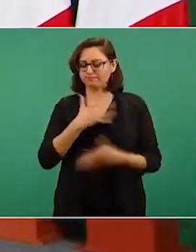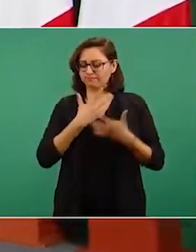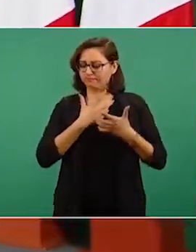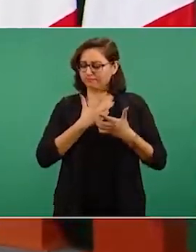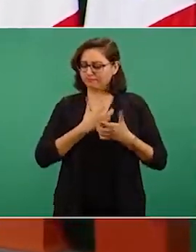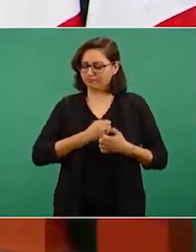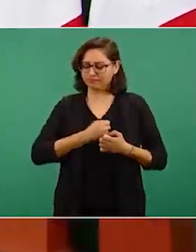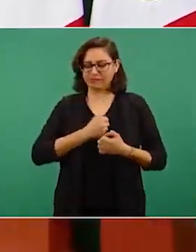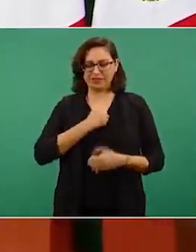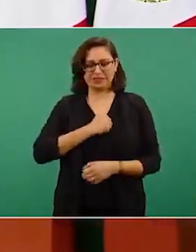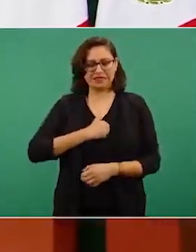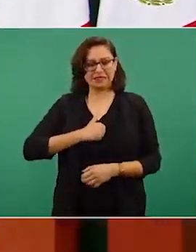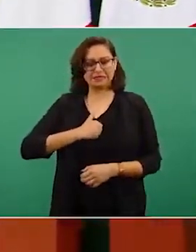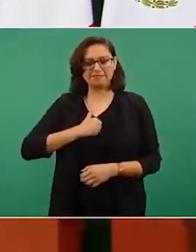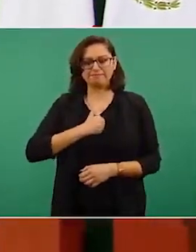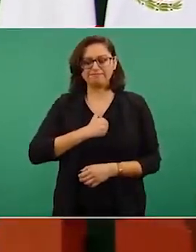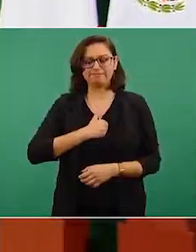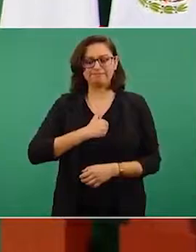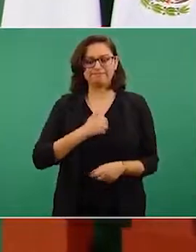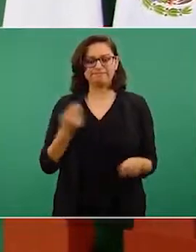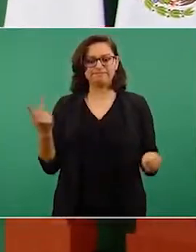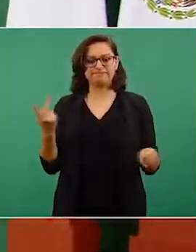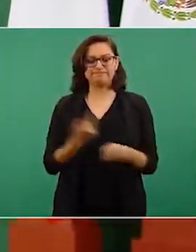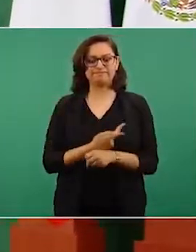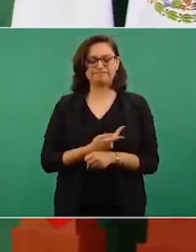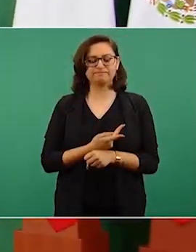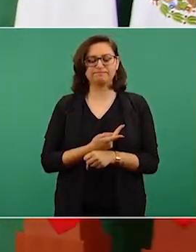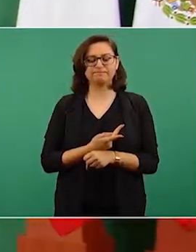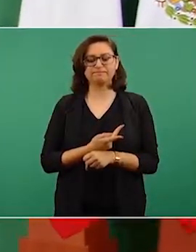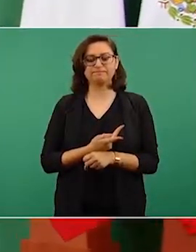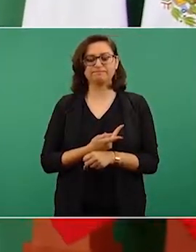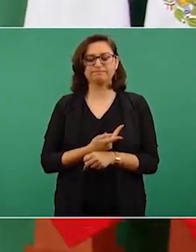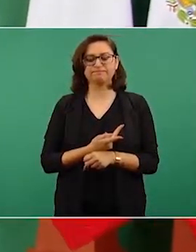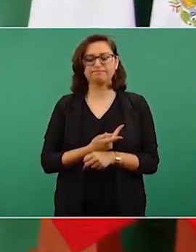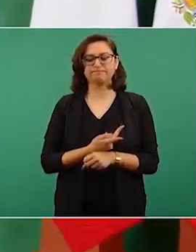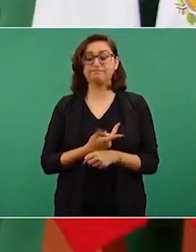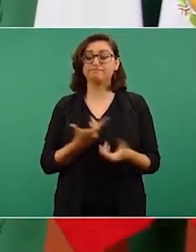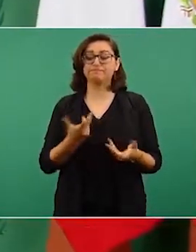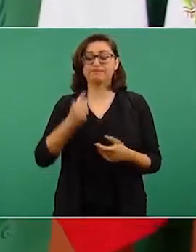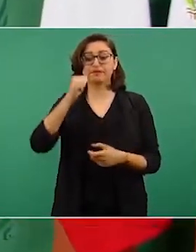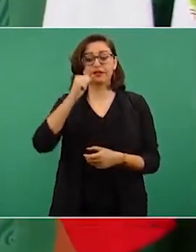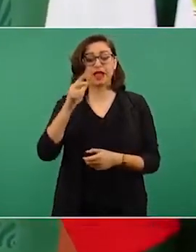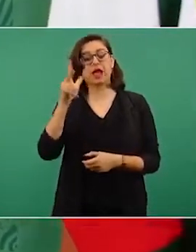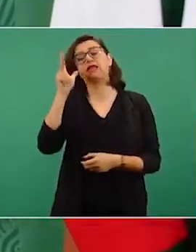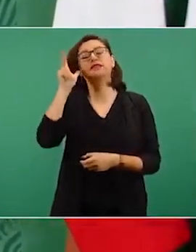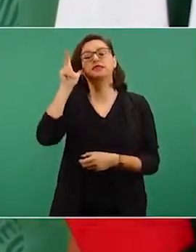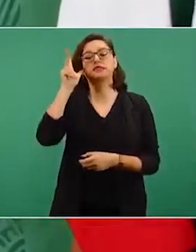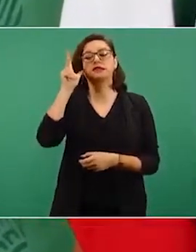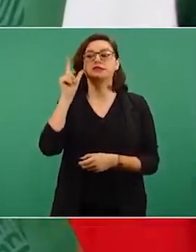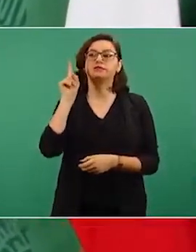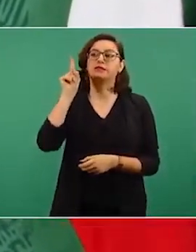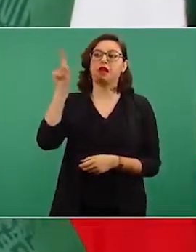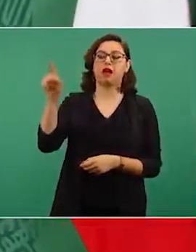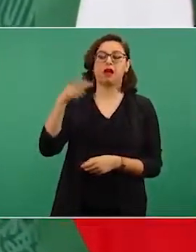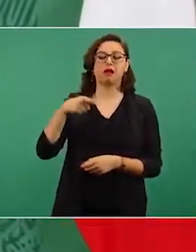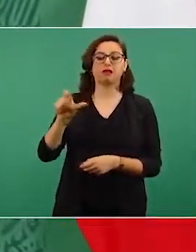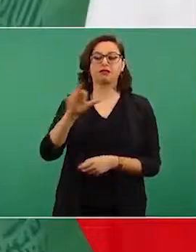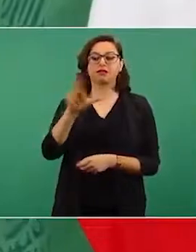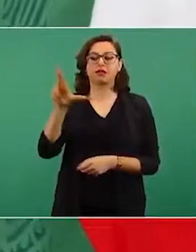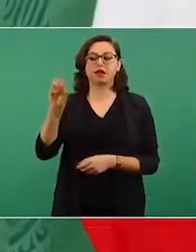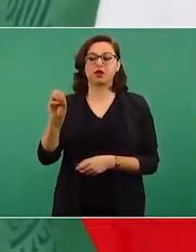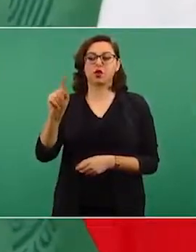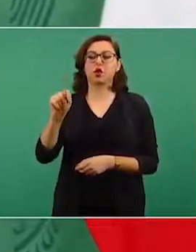un lamentable hecho ocurrido antier en Tulum, Quintana Roo,